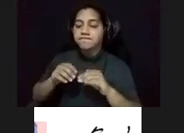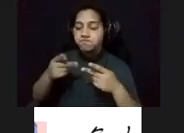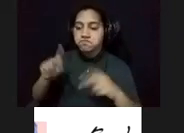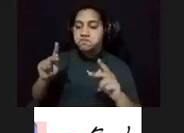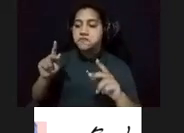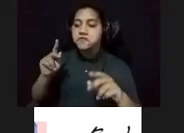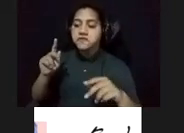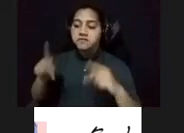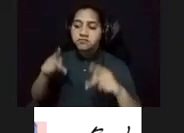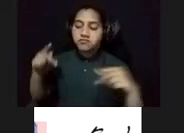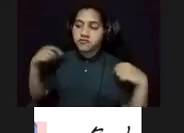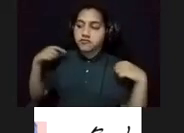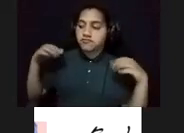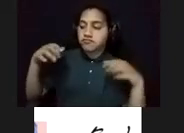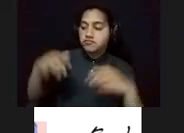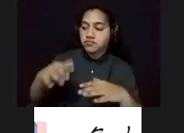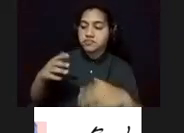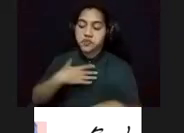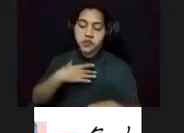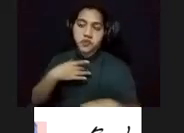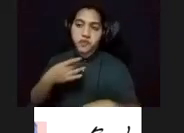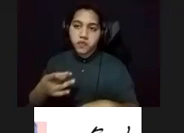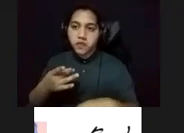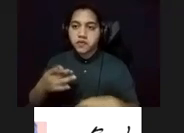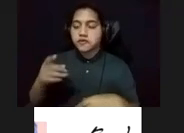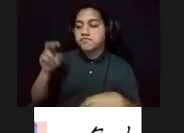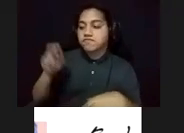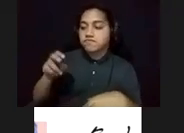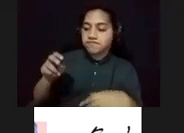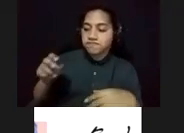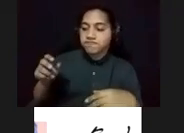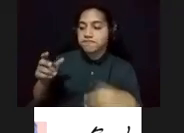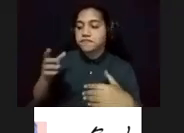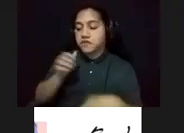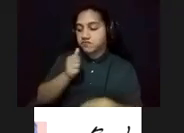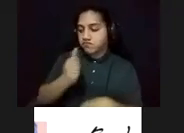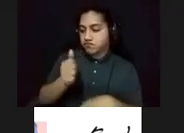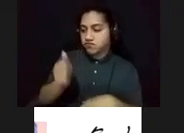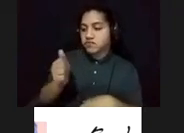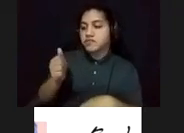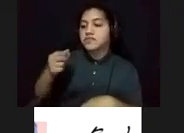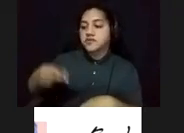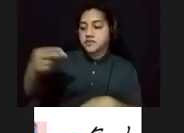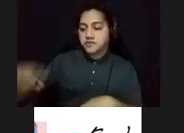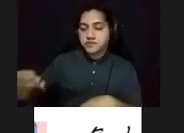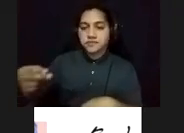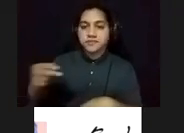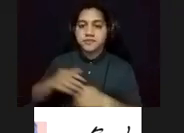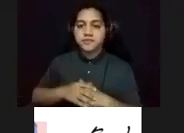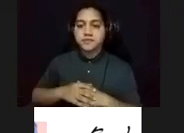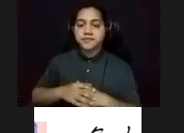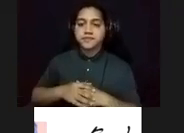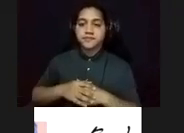cotidianidad, sus gustos, su necesidad y crear su propia historia de vida. Un